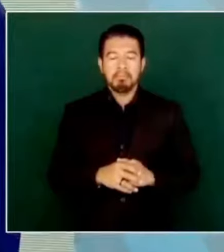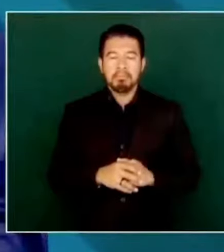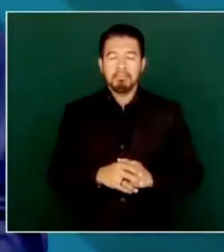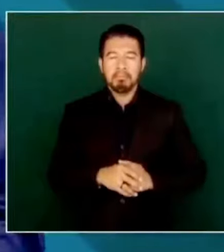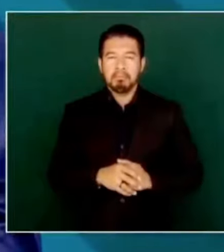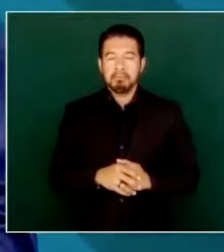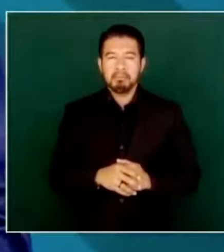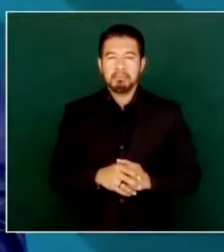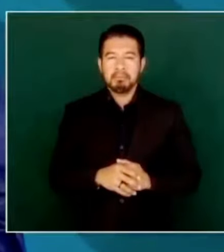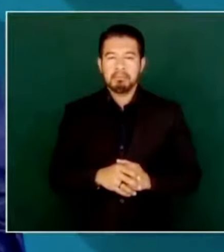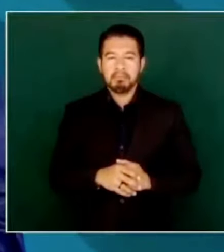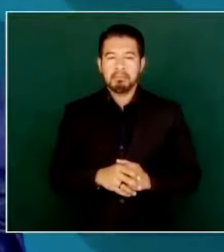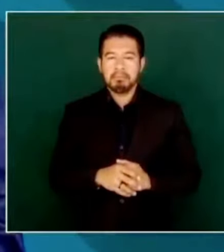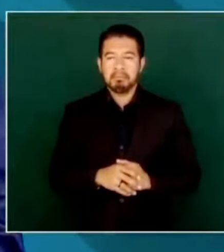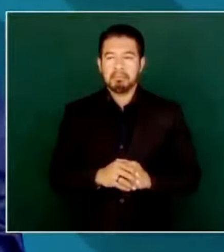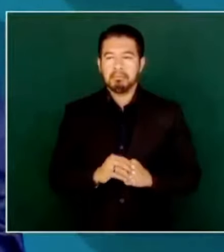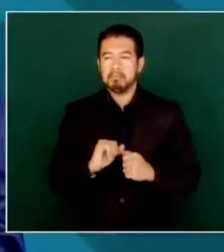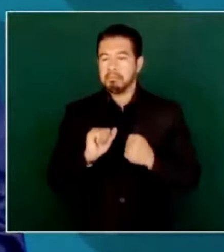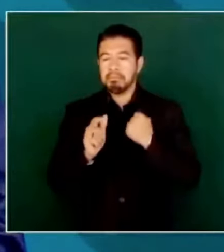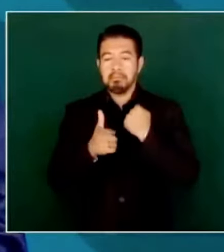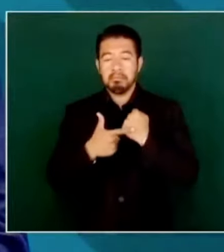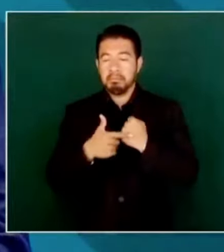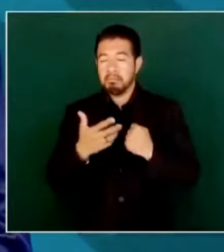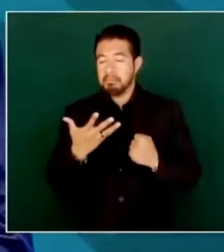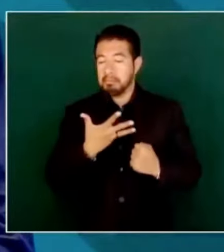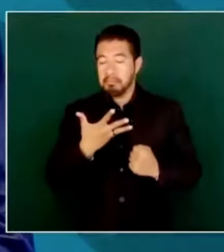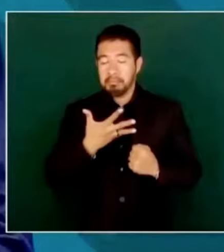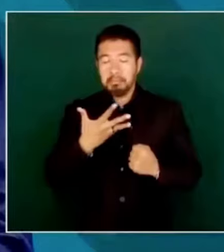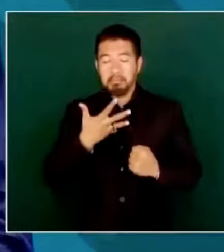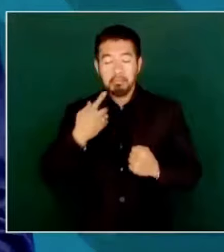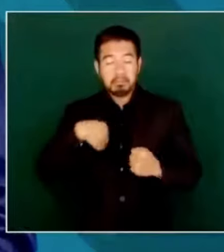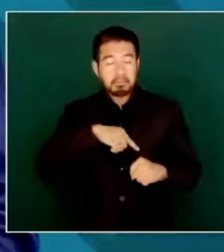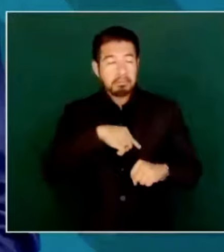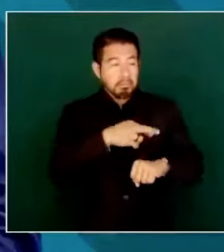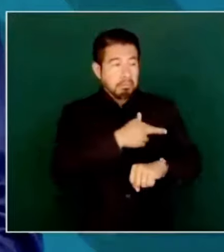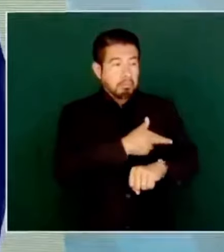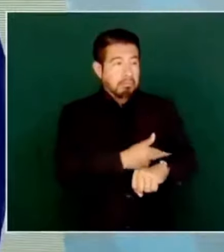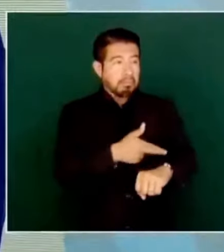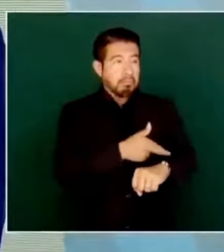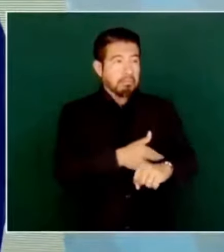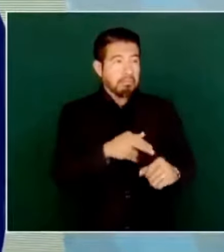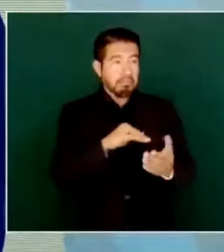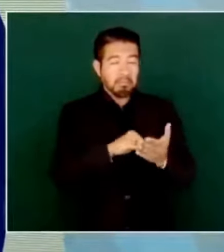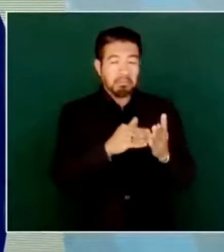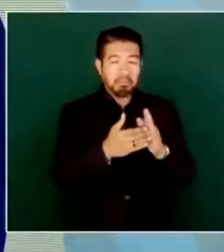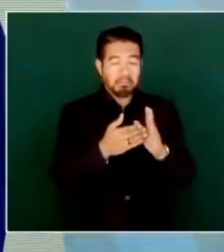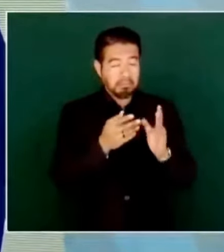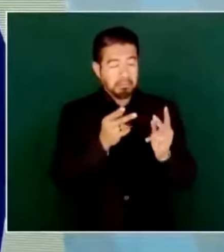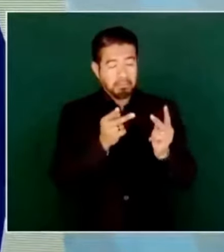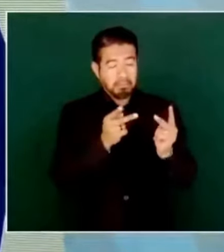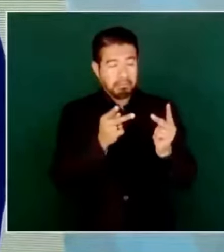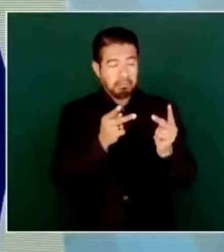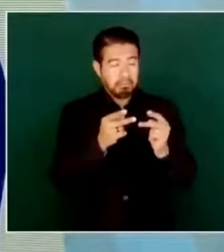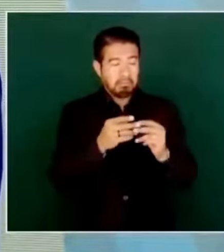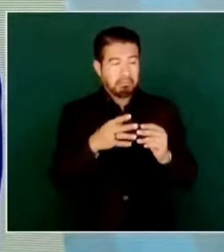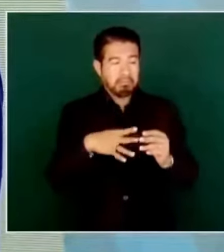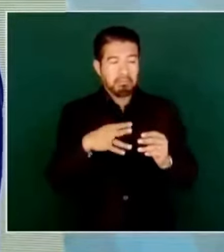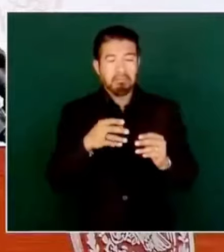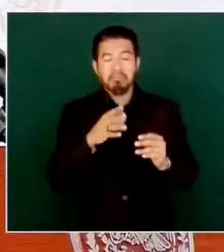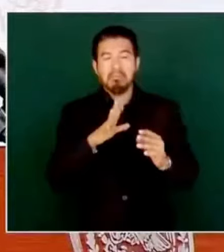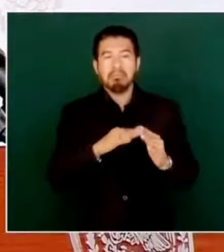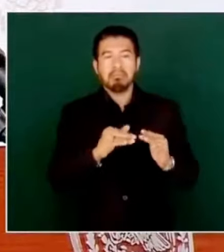Por si existe algún plan, pensando que eso va a desestabilizar